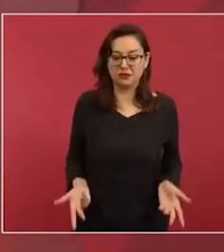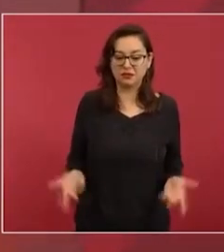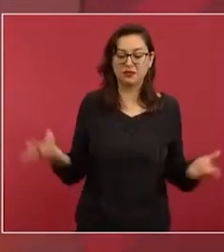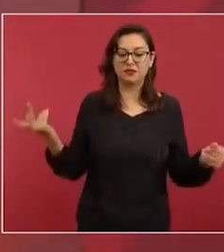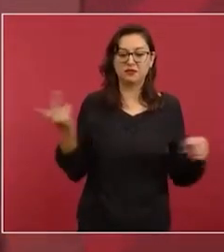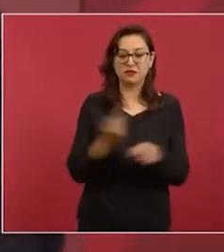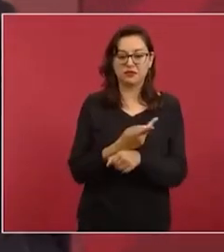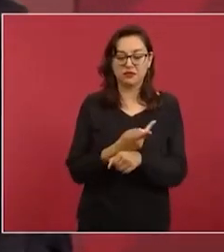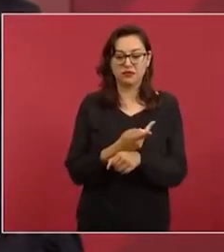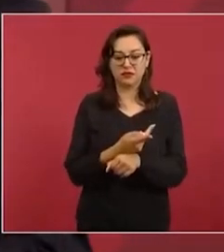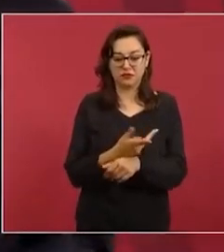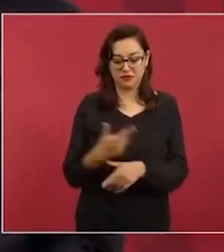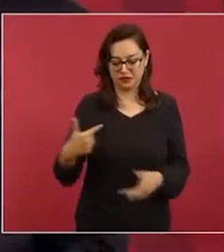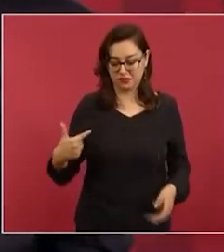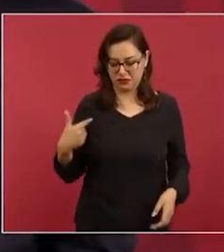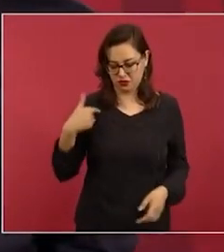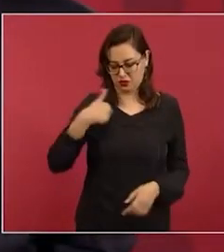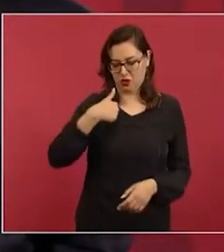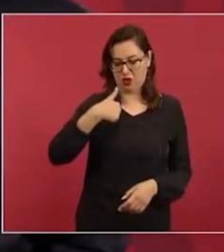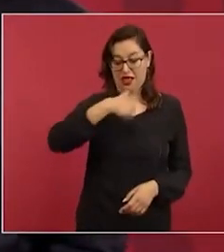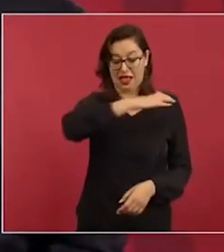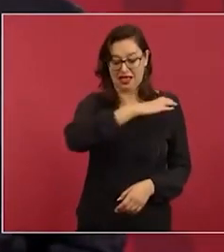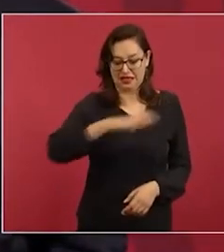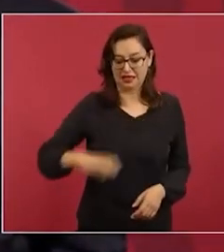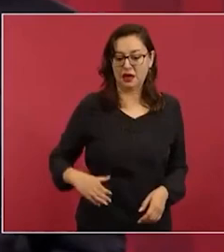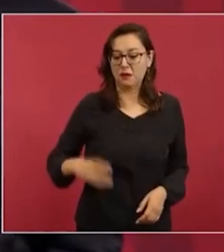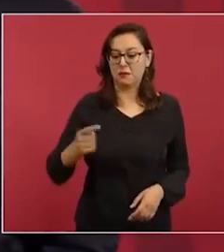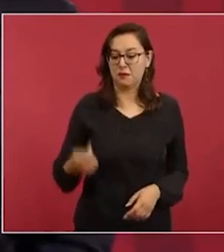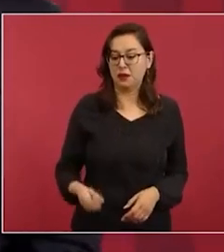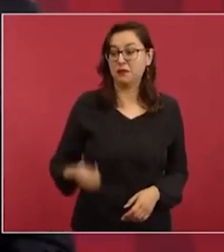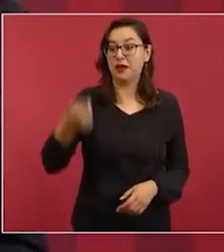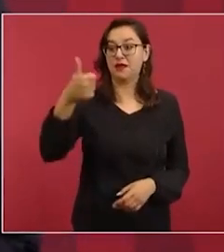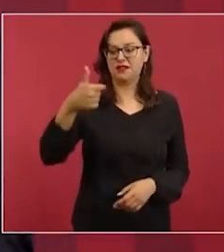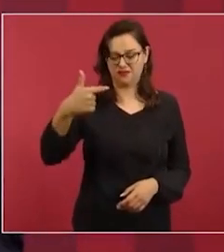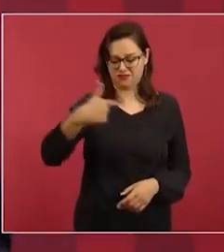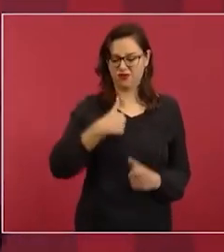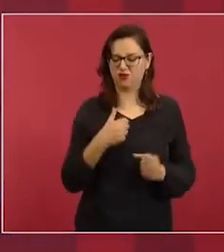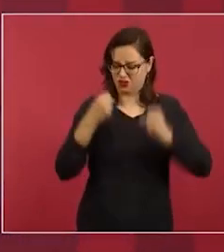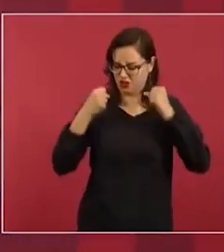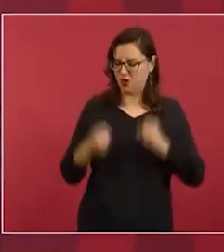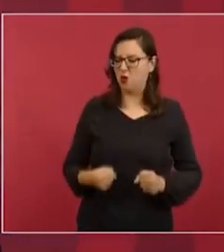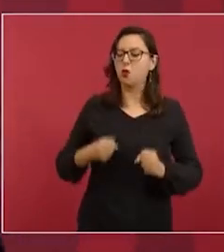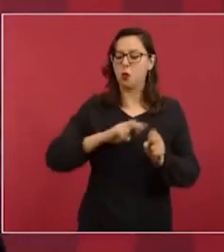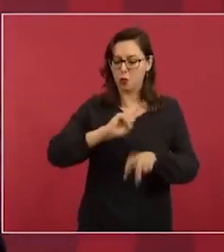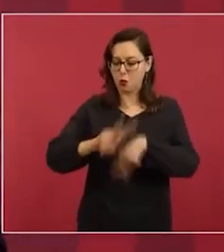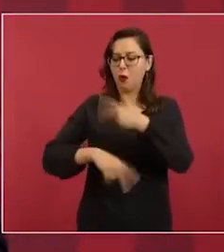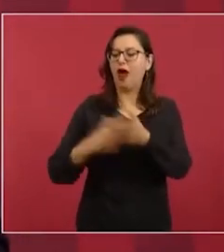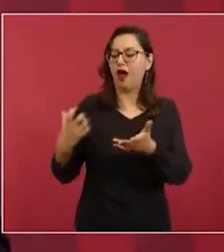fui primera vez candidato ya estaba yo pensando ¿en quién iba a ganar?